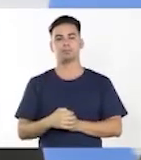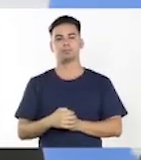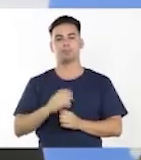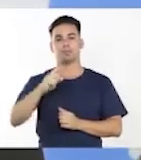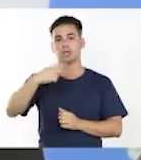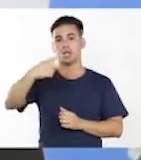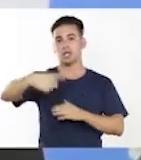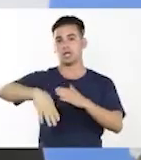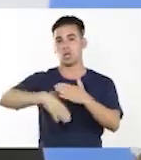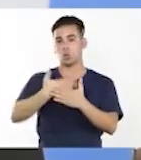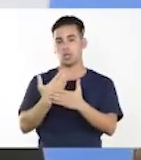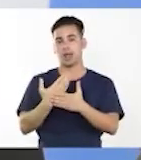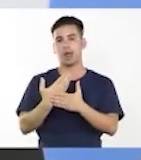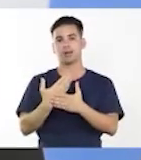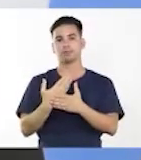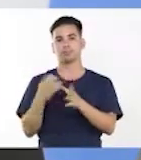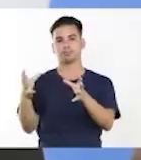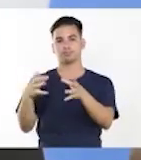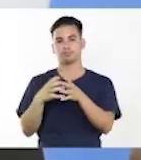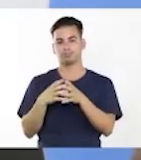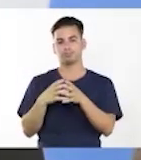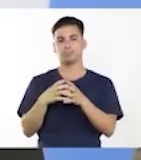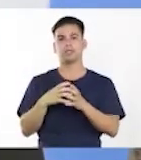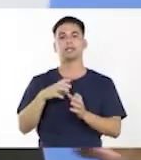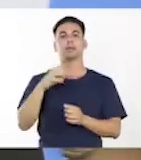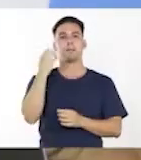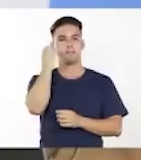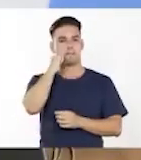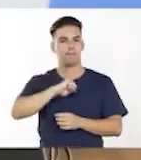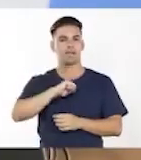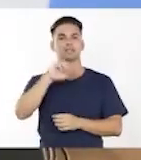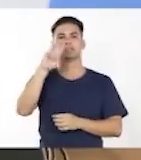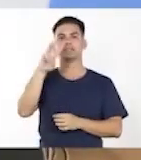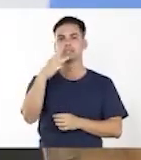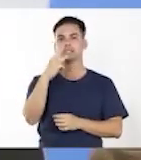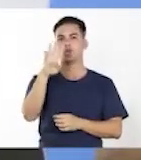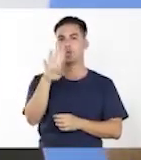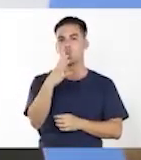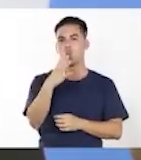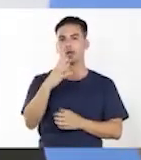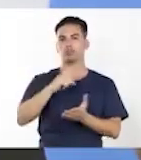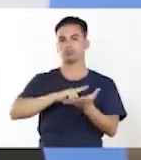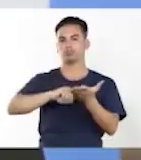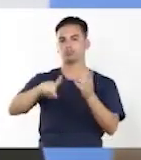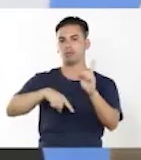regular, y tercero y cuarto, por encuentro.